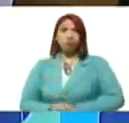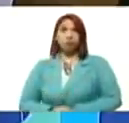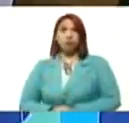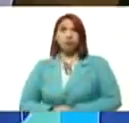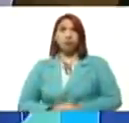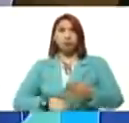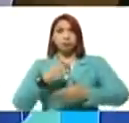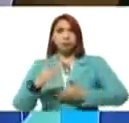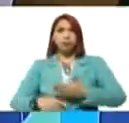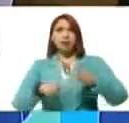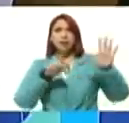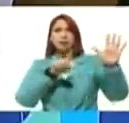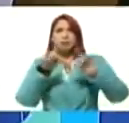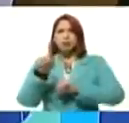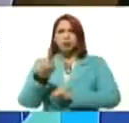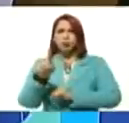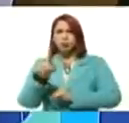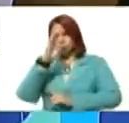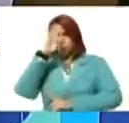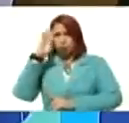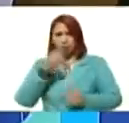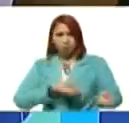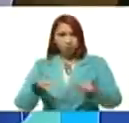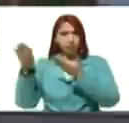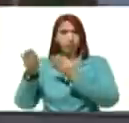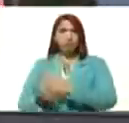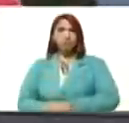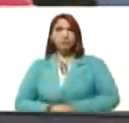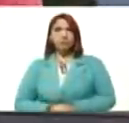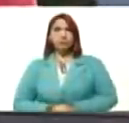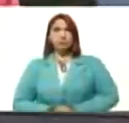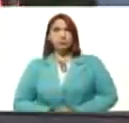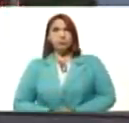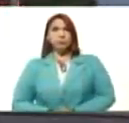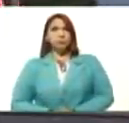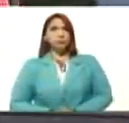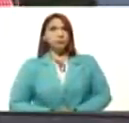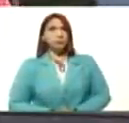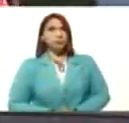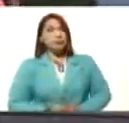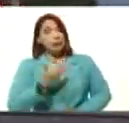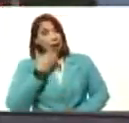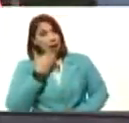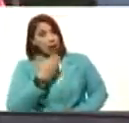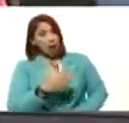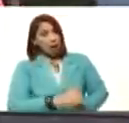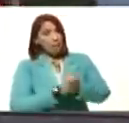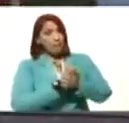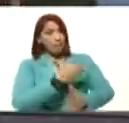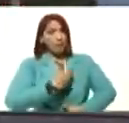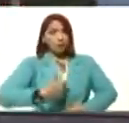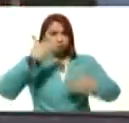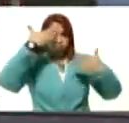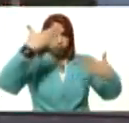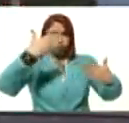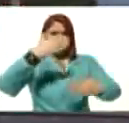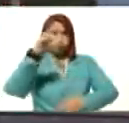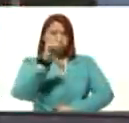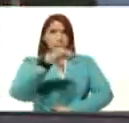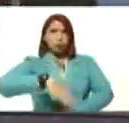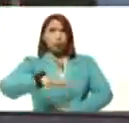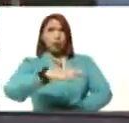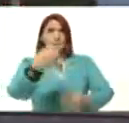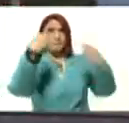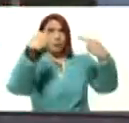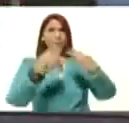el plan 61, Diosdado con ustedes, adelante. Gracias, compañero presidente. Bueno, saludar a toda Venezuela.